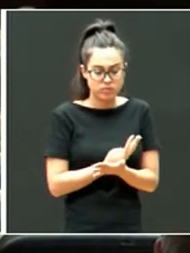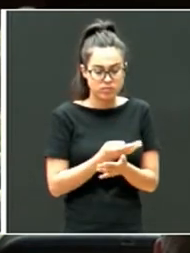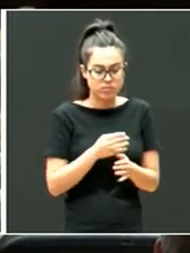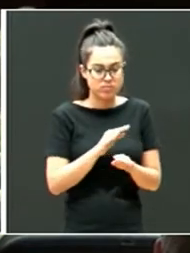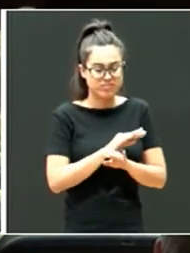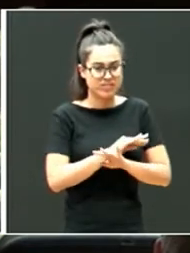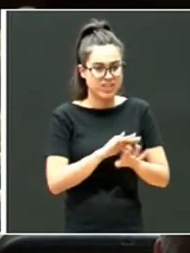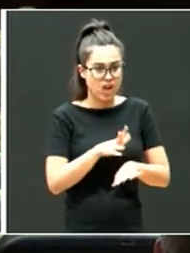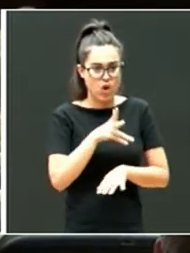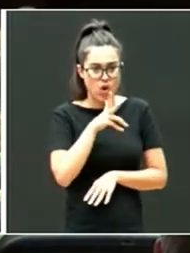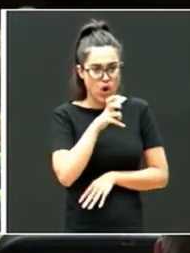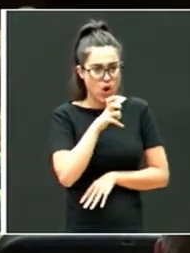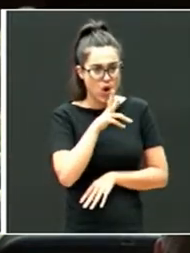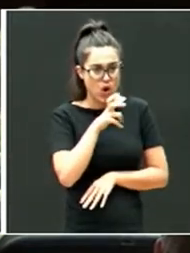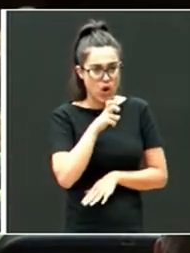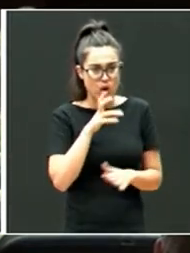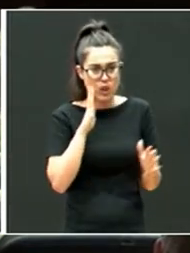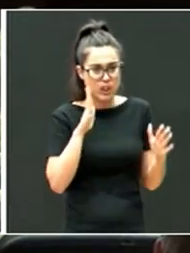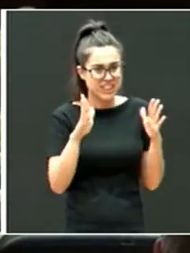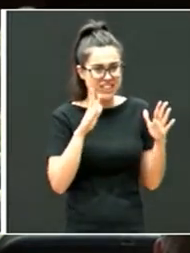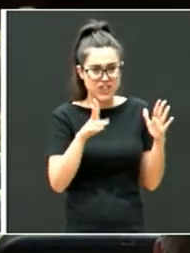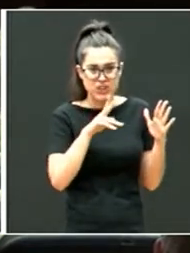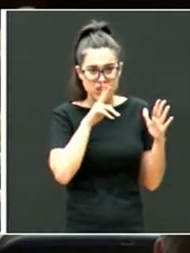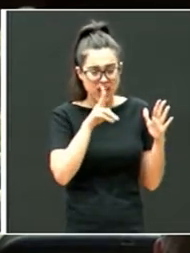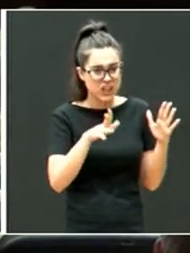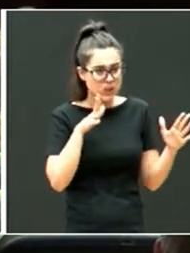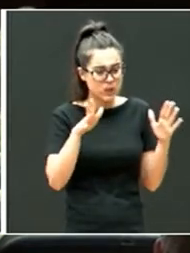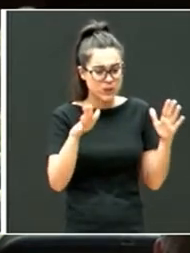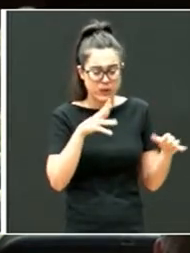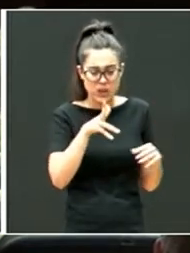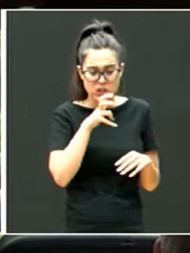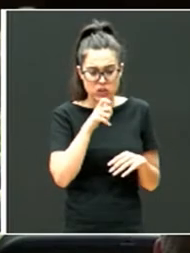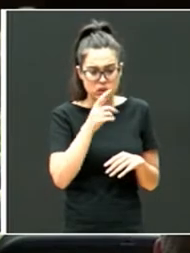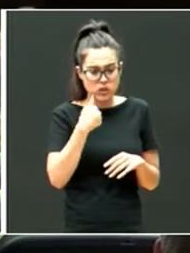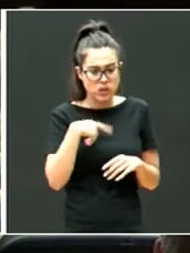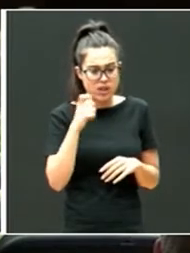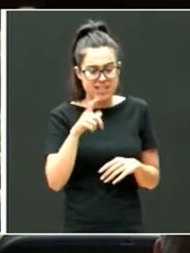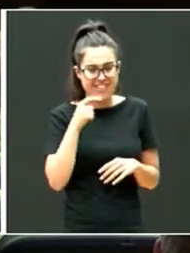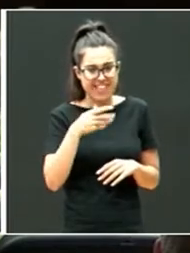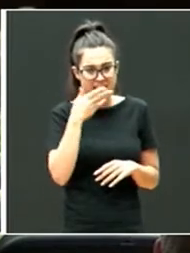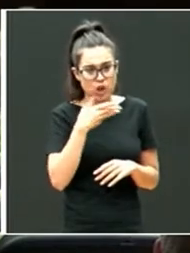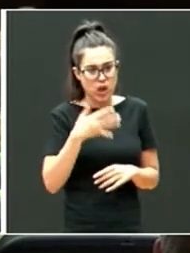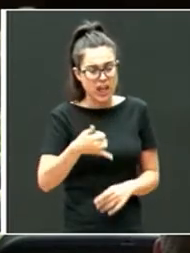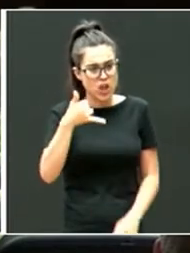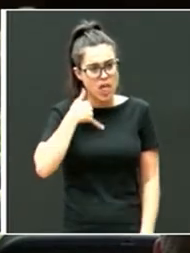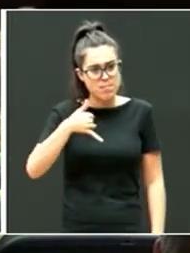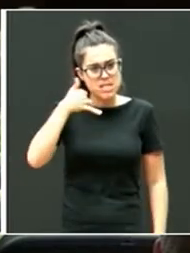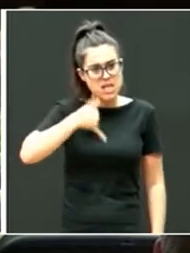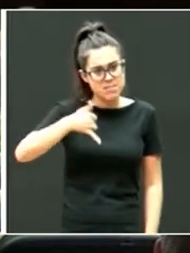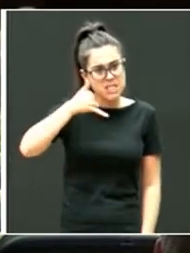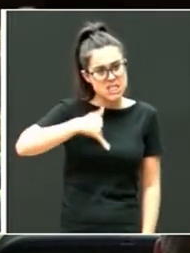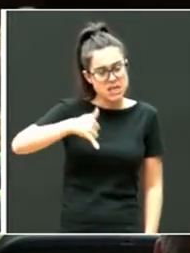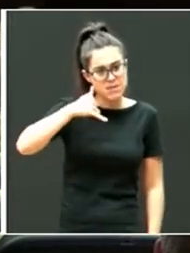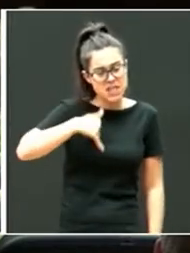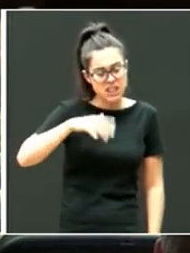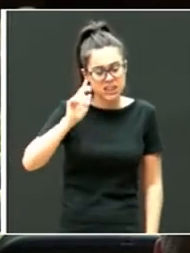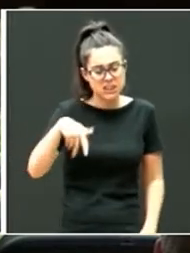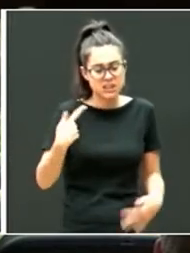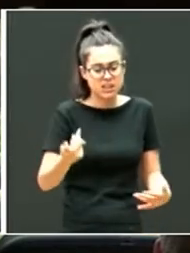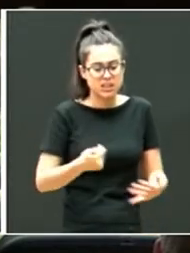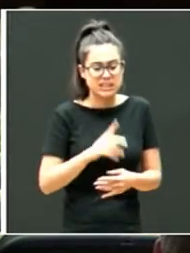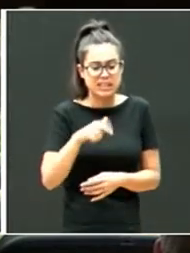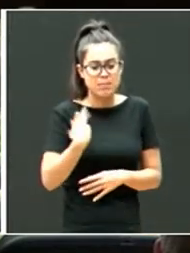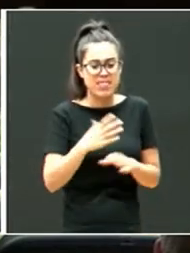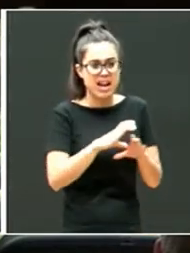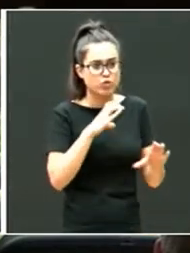auténtico horror. Yo estuve, era día sí, día no, llamadas en la escuela, llamadas desde el